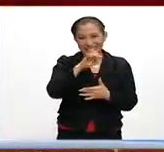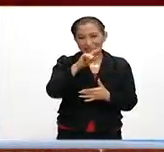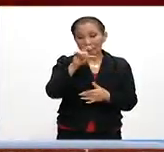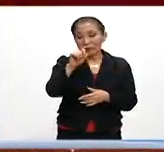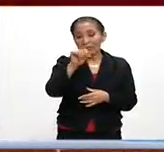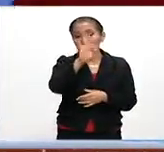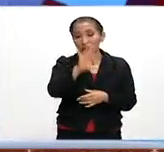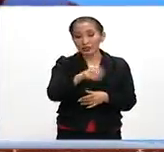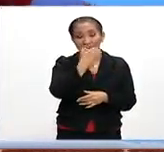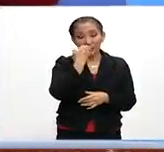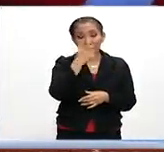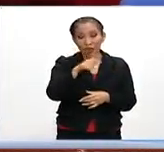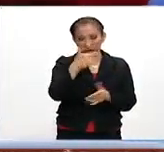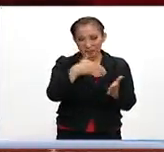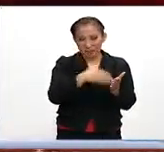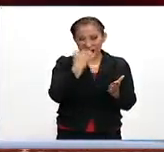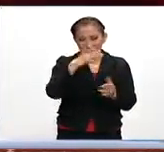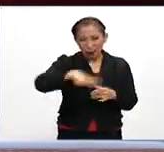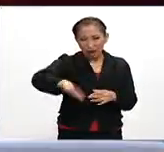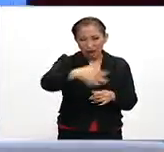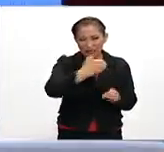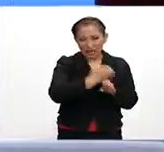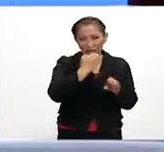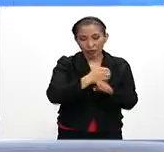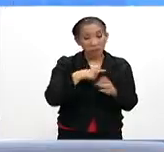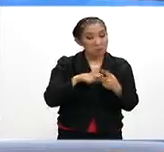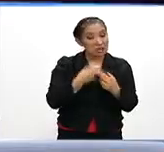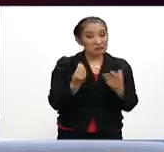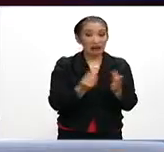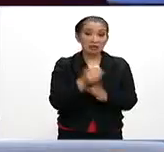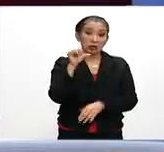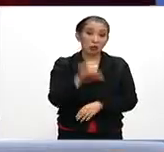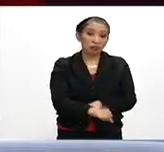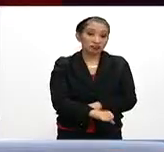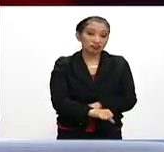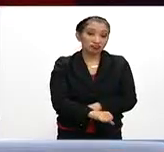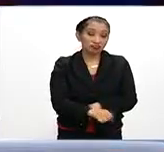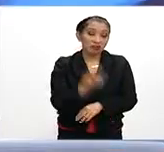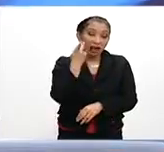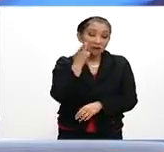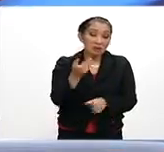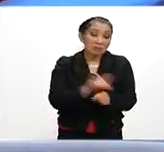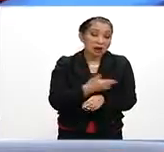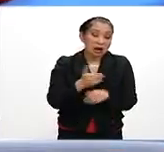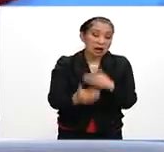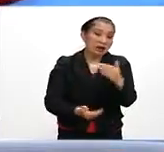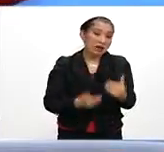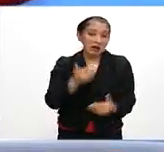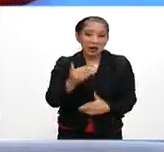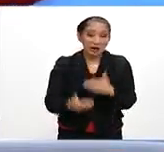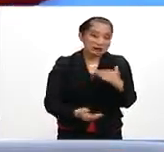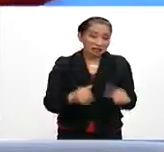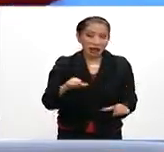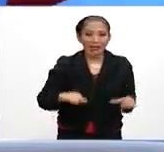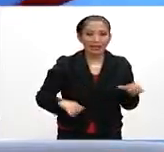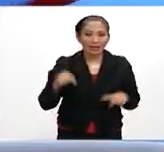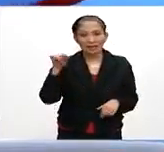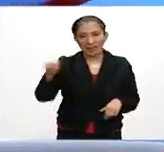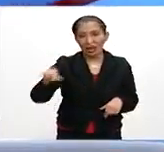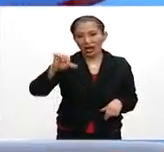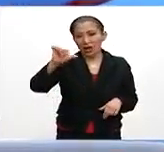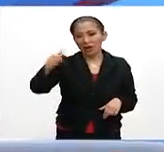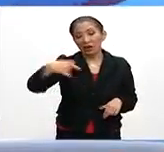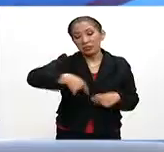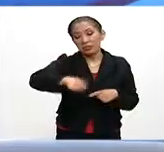el 20% de las 12 mil escuelas de ese Estado empezarían clases el día de hoy. Veremos cómo se desarrolla la actividad en el